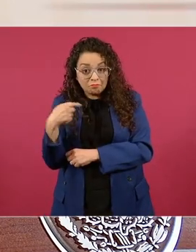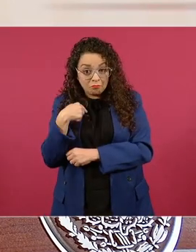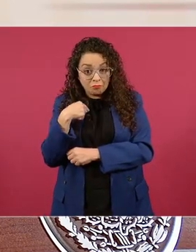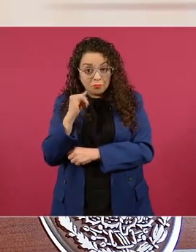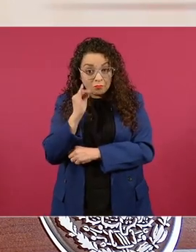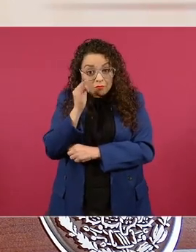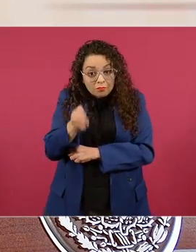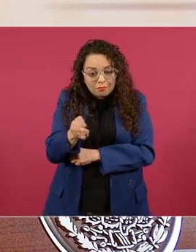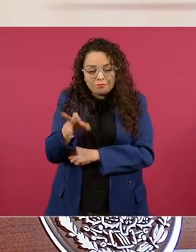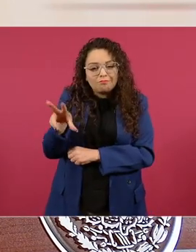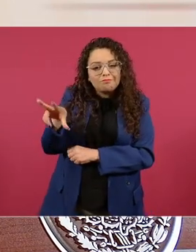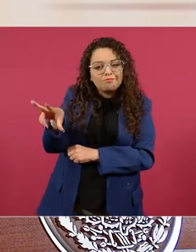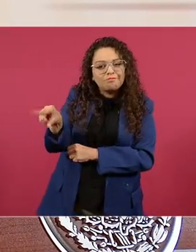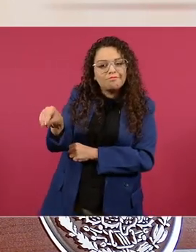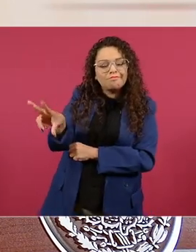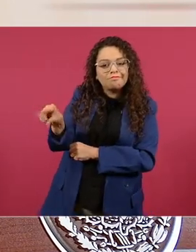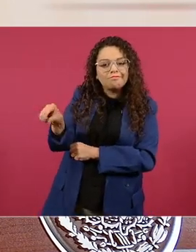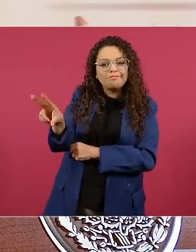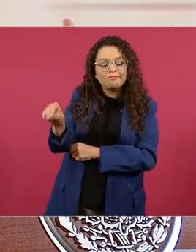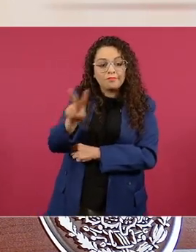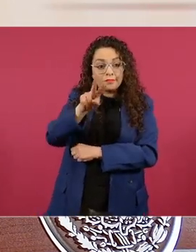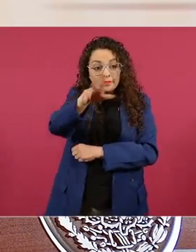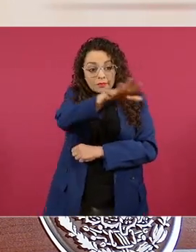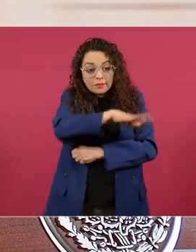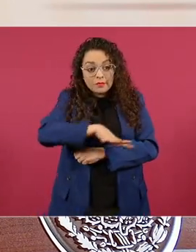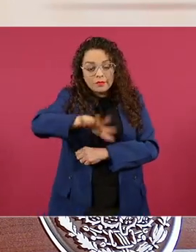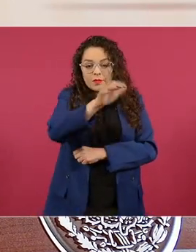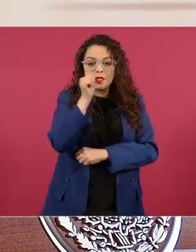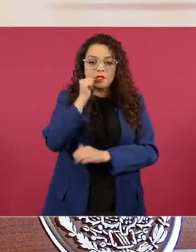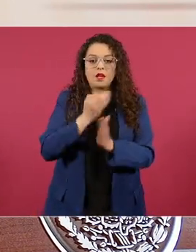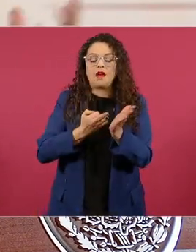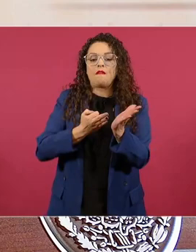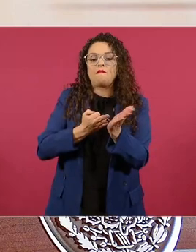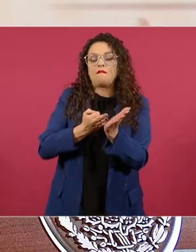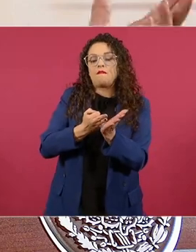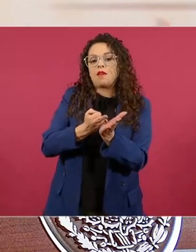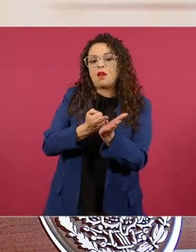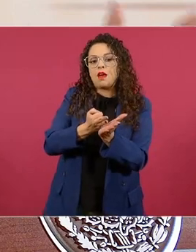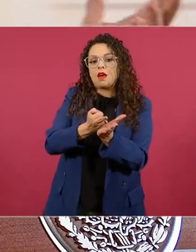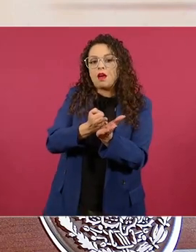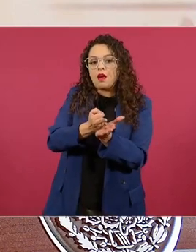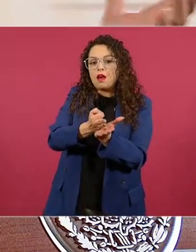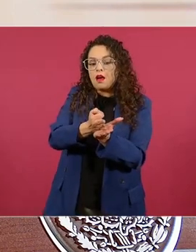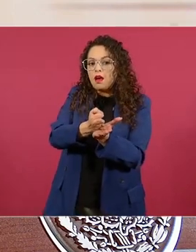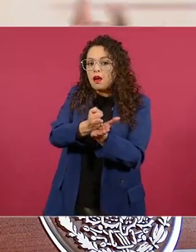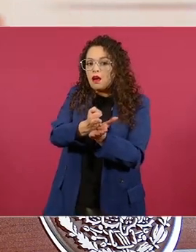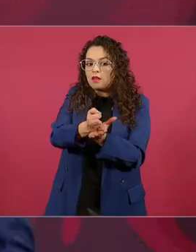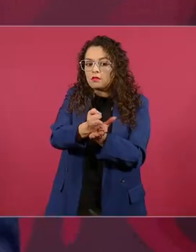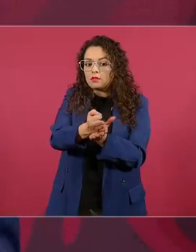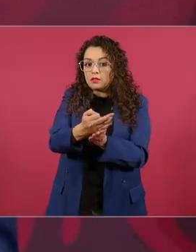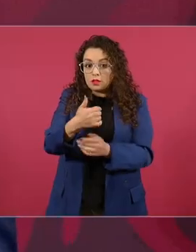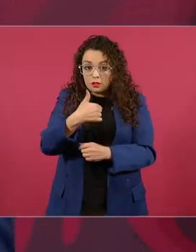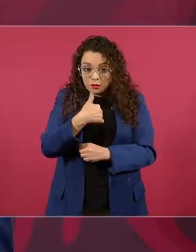yo me debo a el pueblo